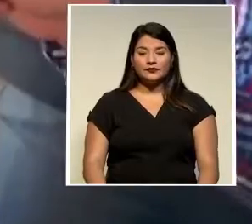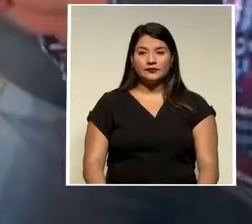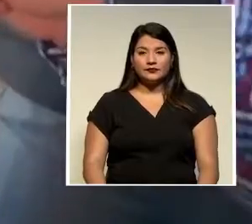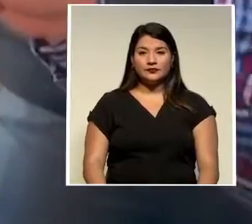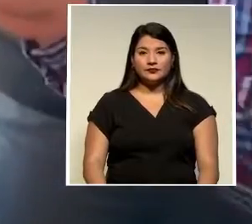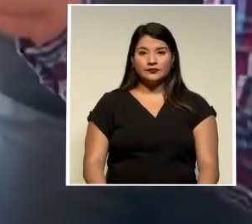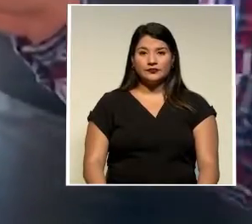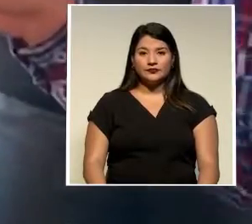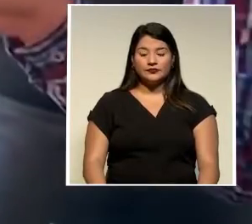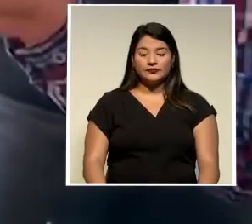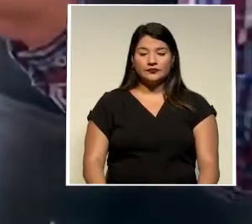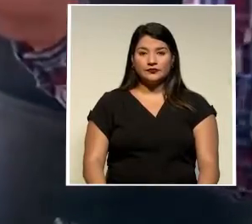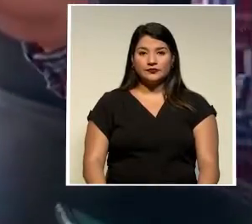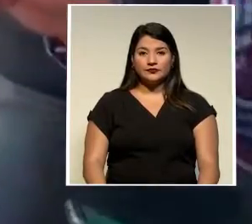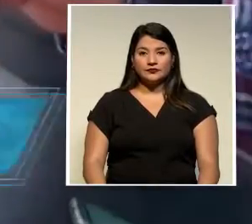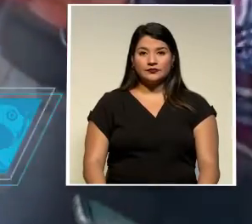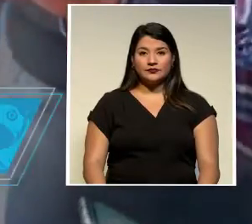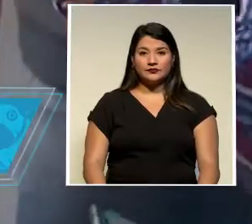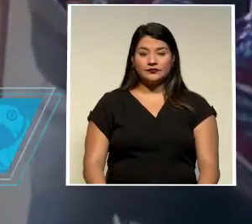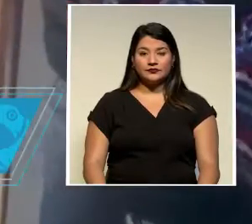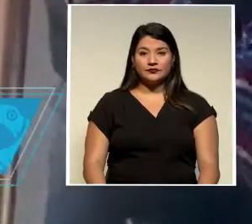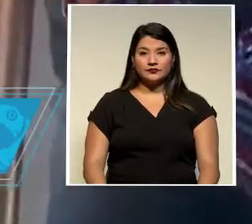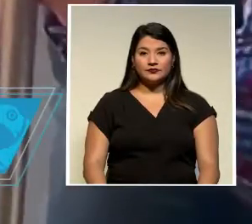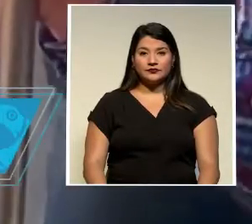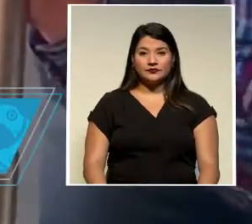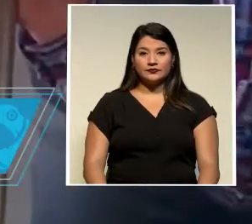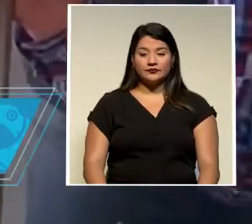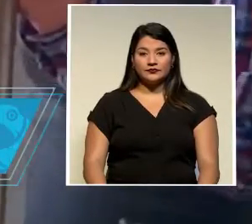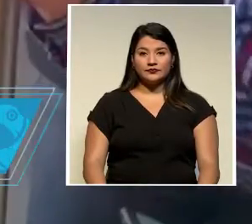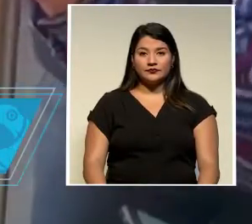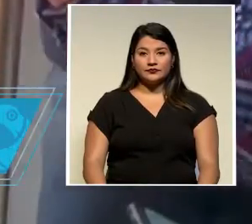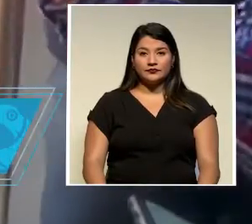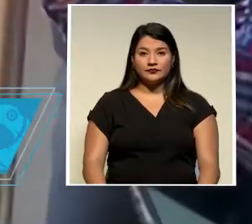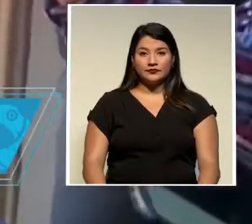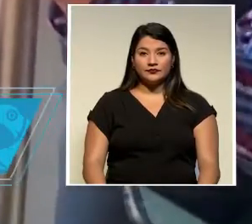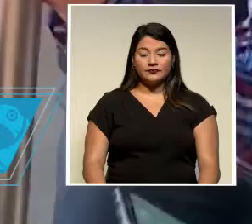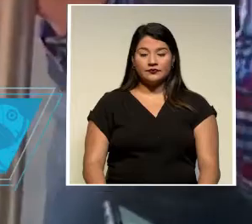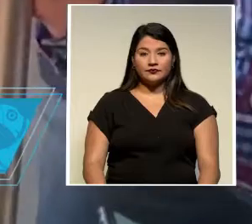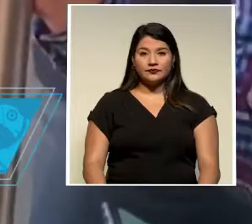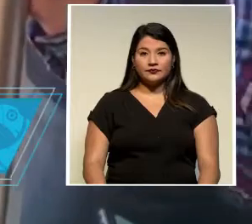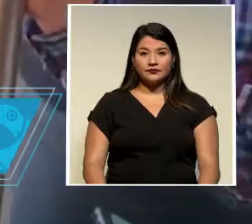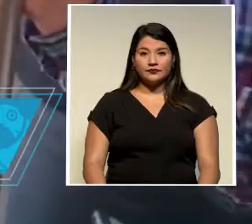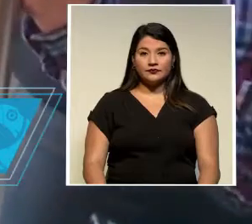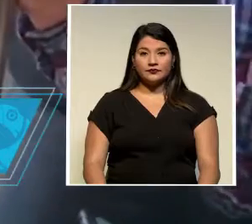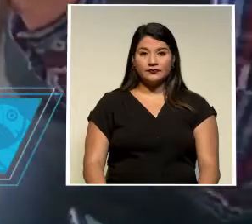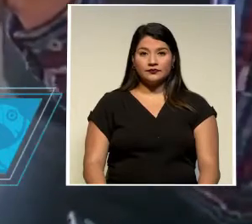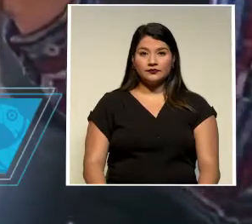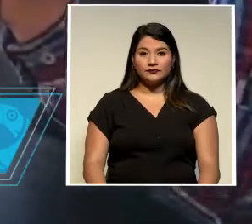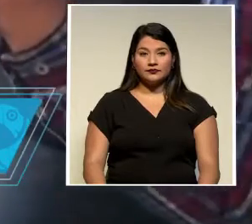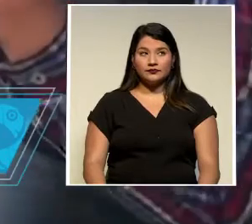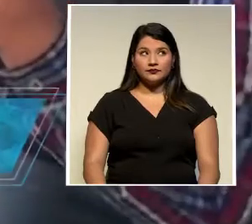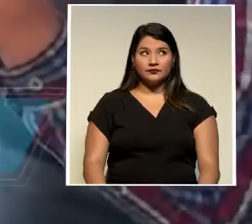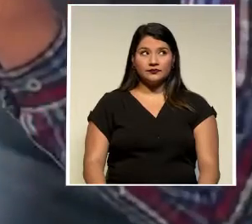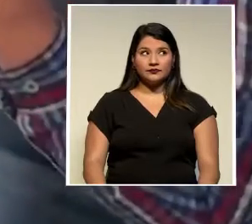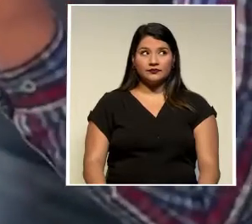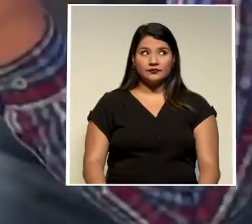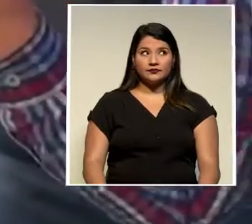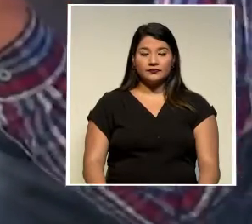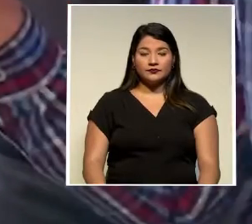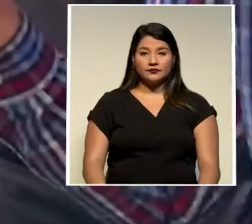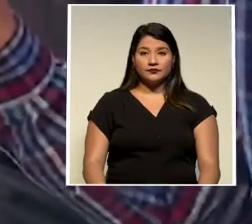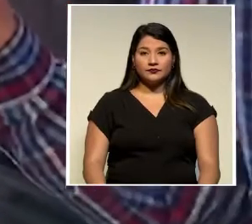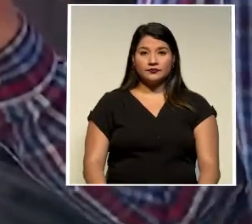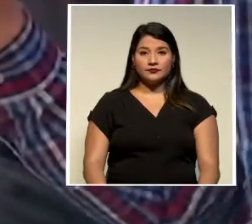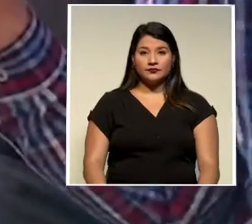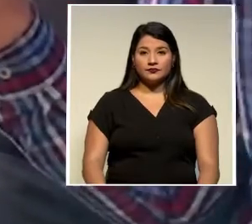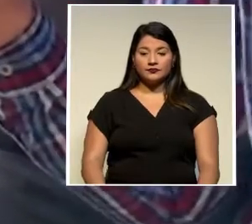por el espacio del trácte de los luces próximamente estarán haciendo los primeros pilotos de estas